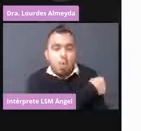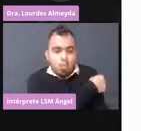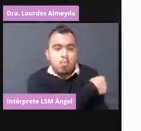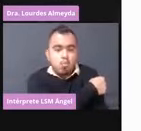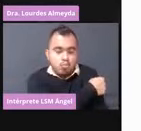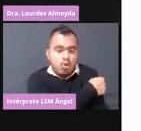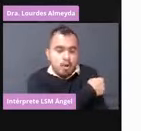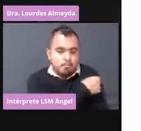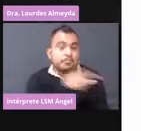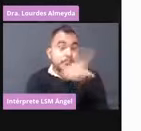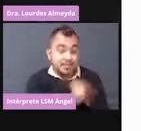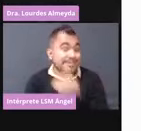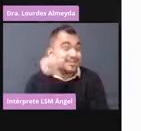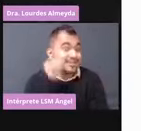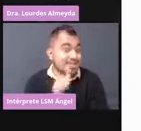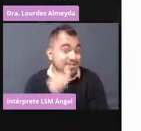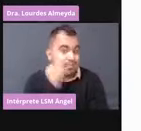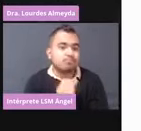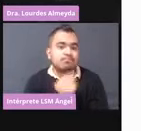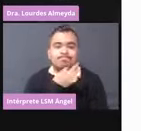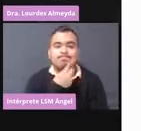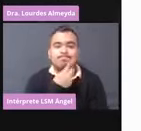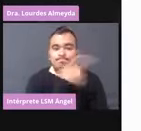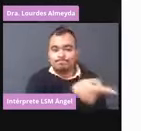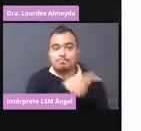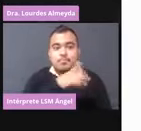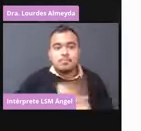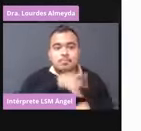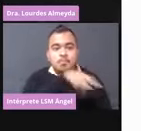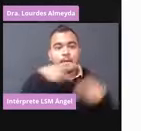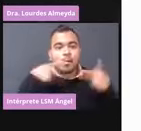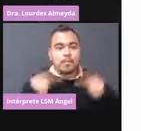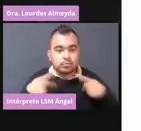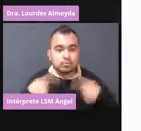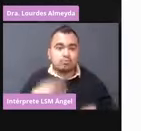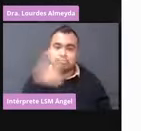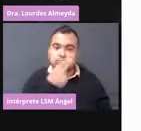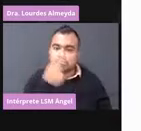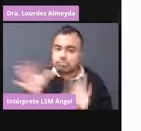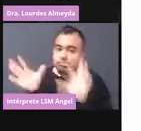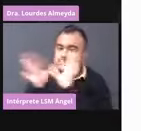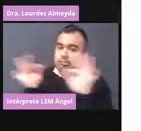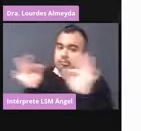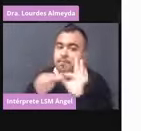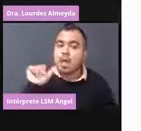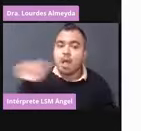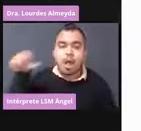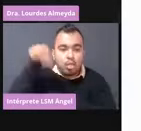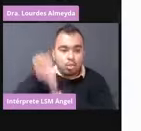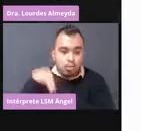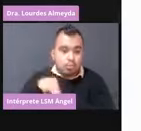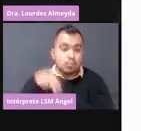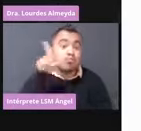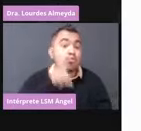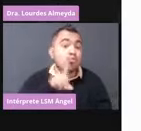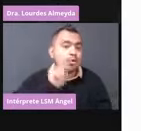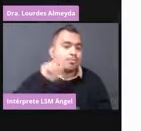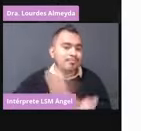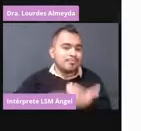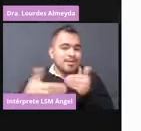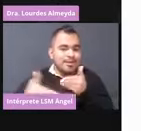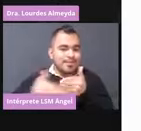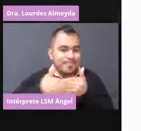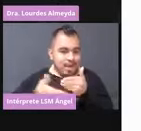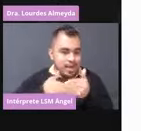persona que se lo comenten con su médico, en el caso de las mujeres embarazadas, su médico tetralactante,